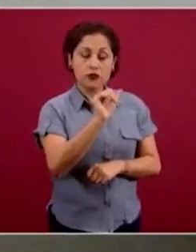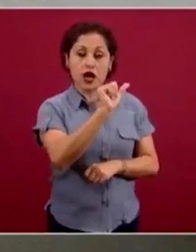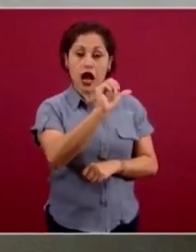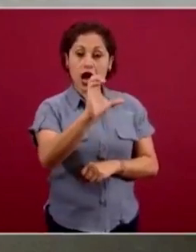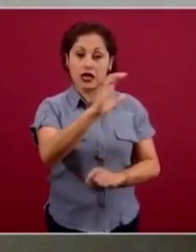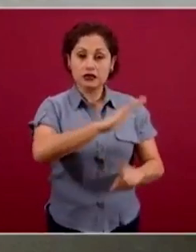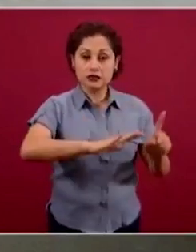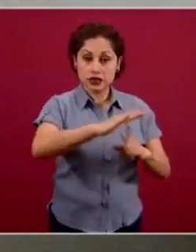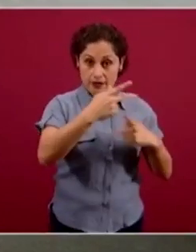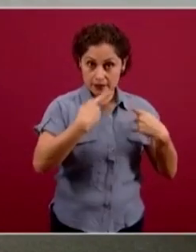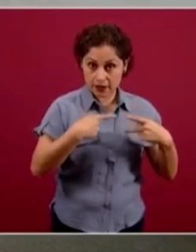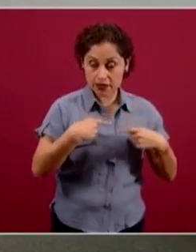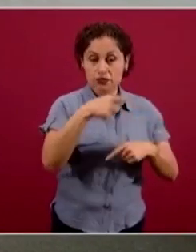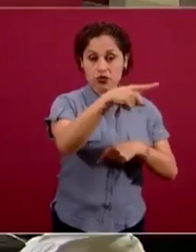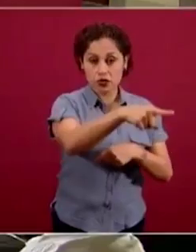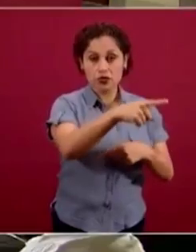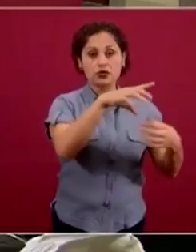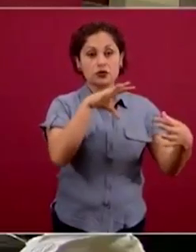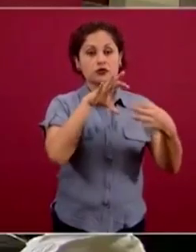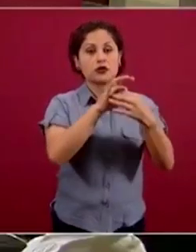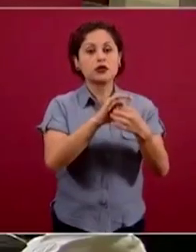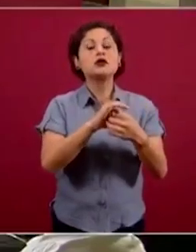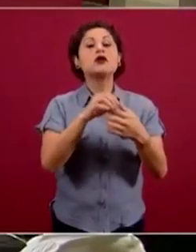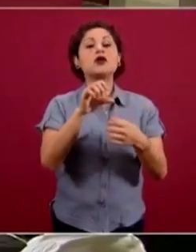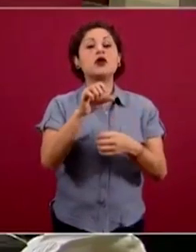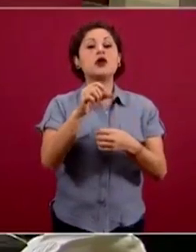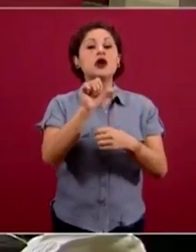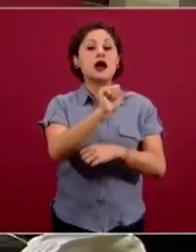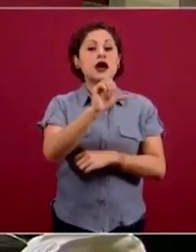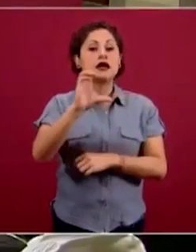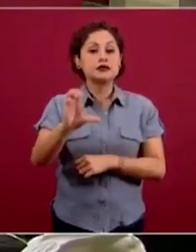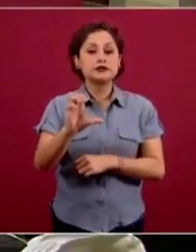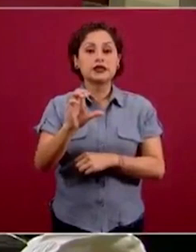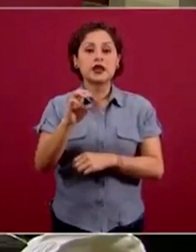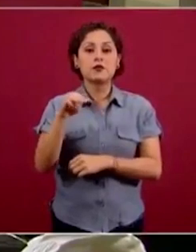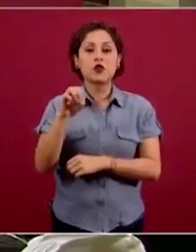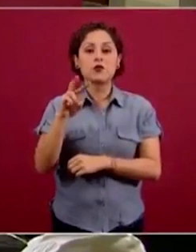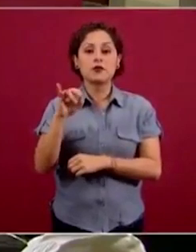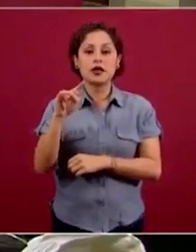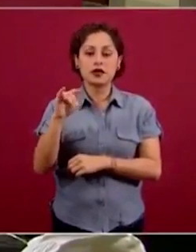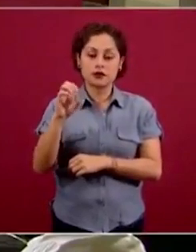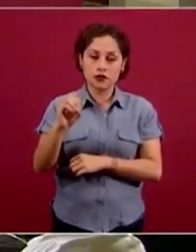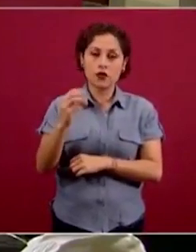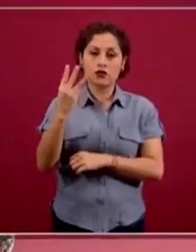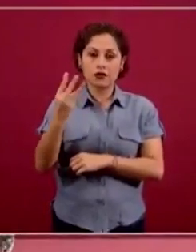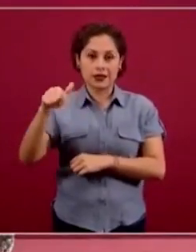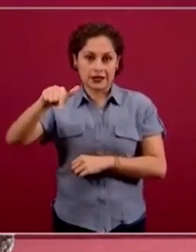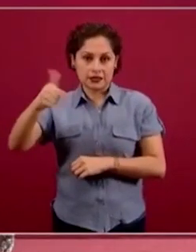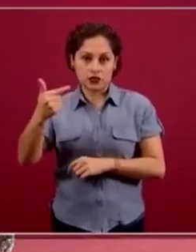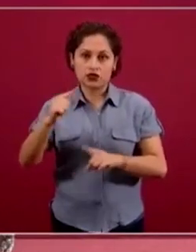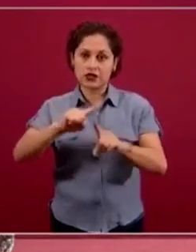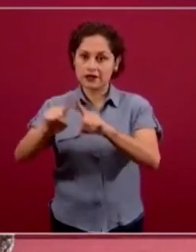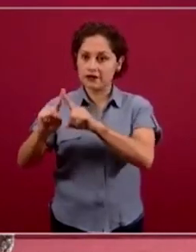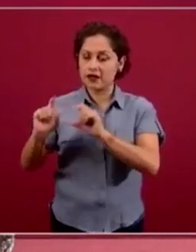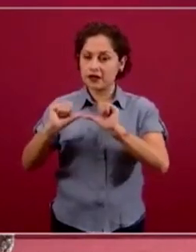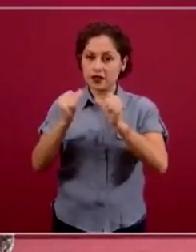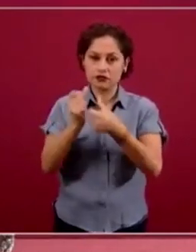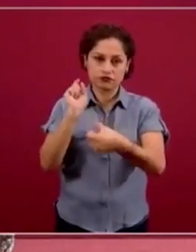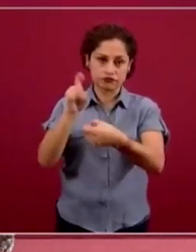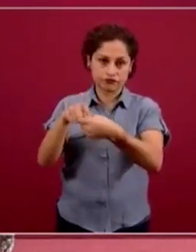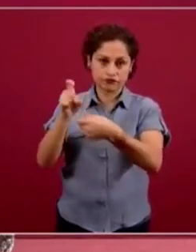Movimiento 312, que es un conglomerado de múltiples organizaciones, con